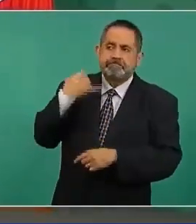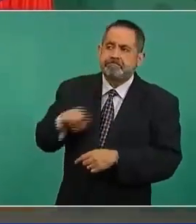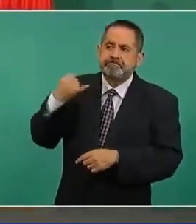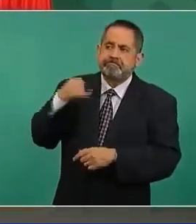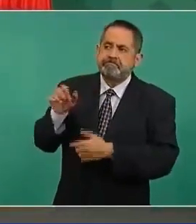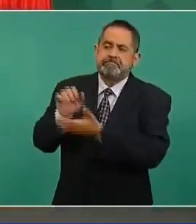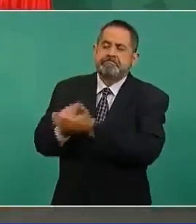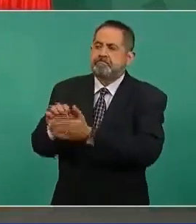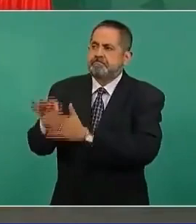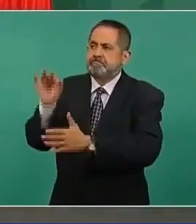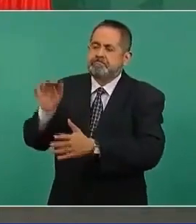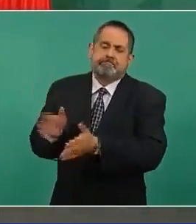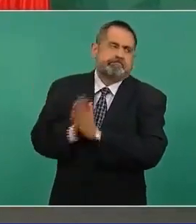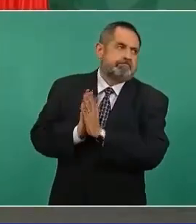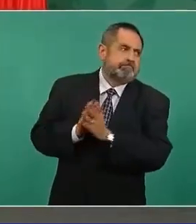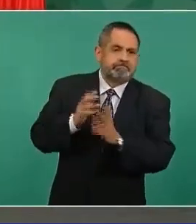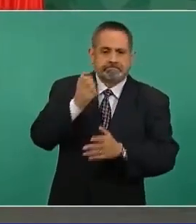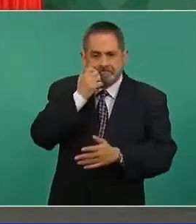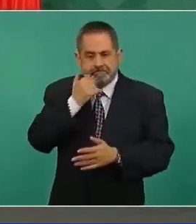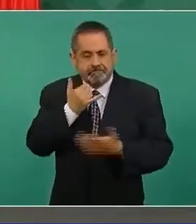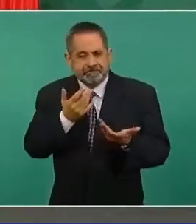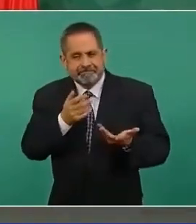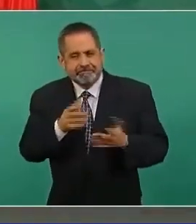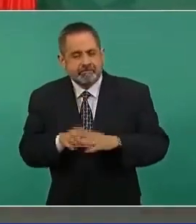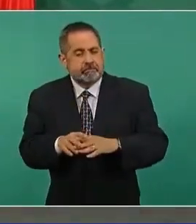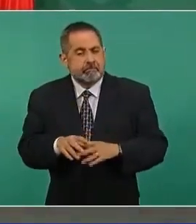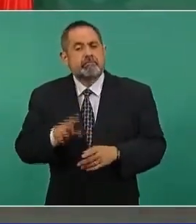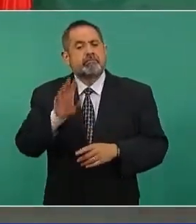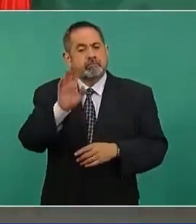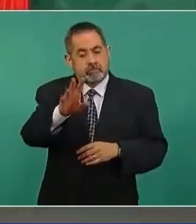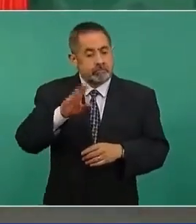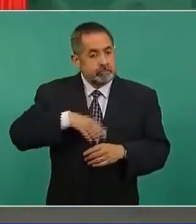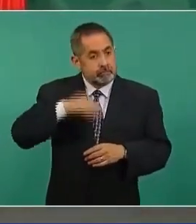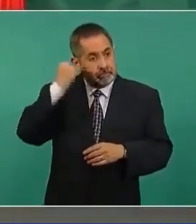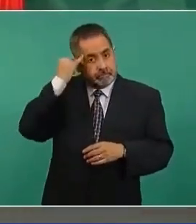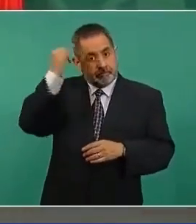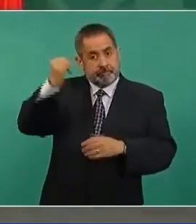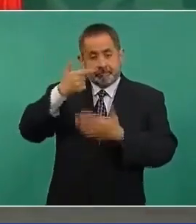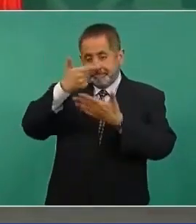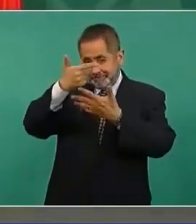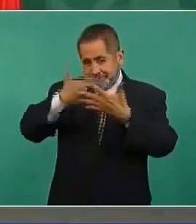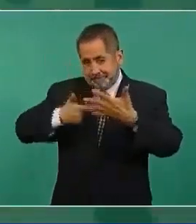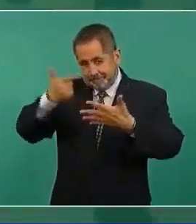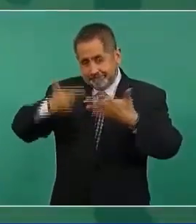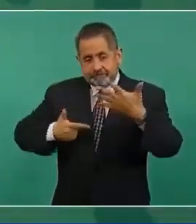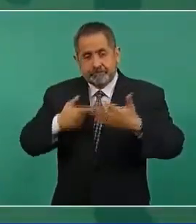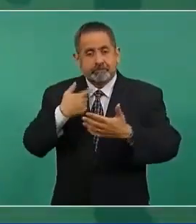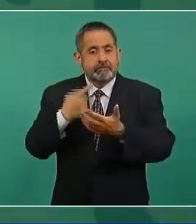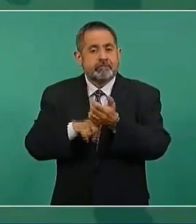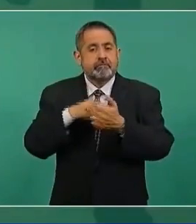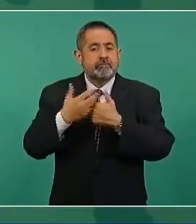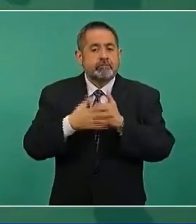Imagínense, para hacer una lista de candidatos